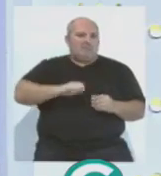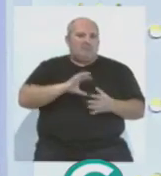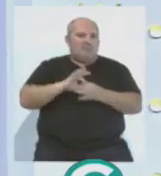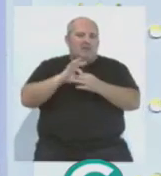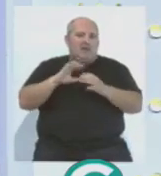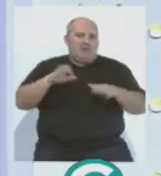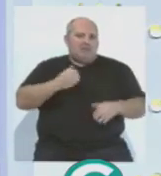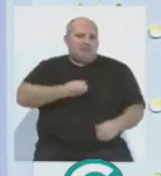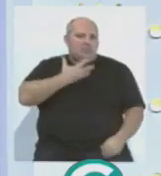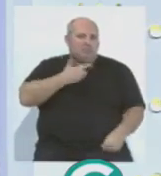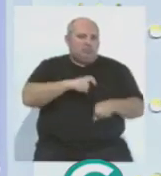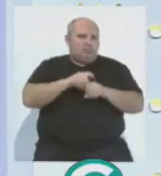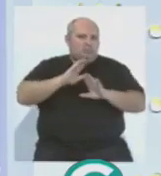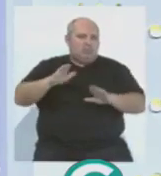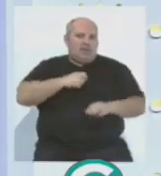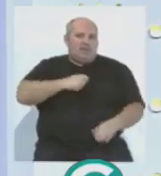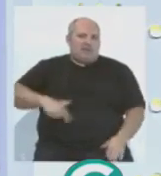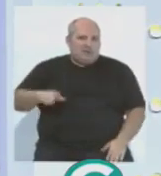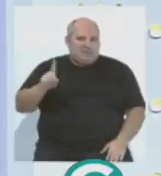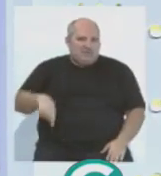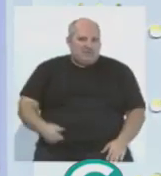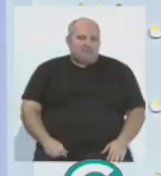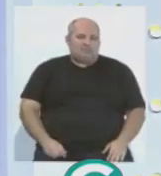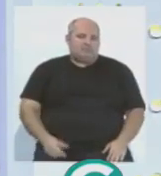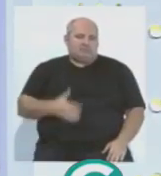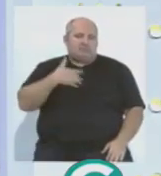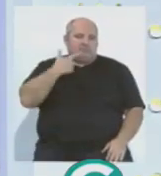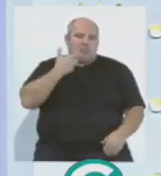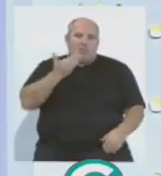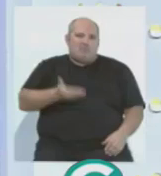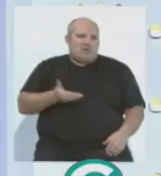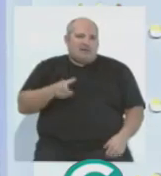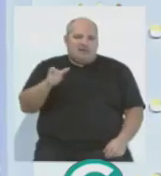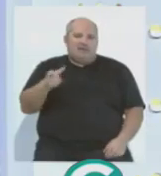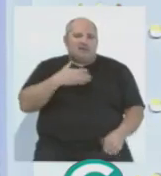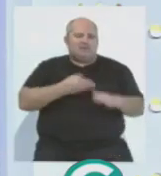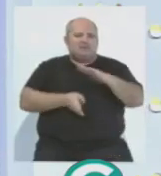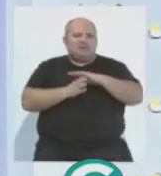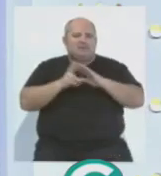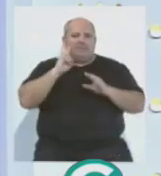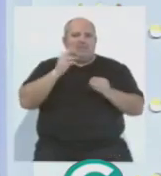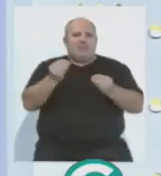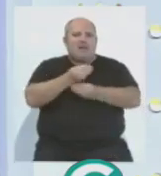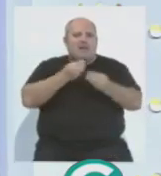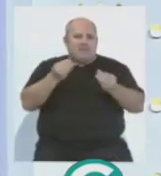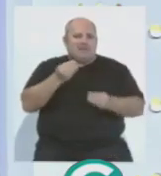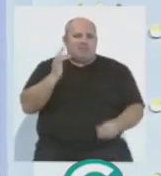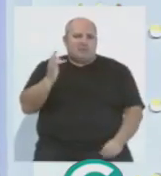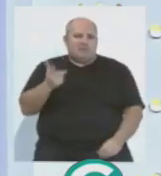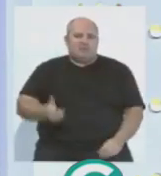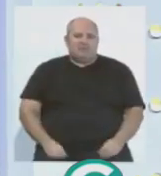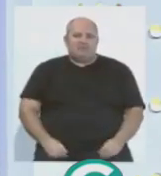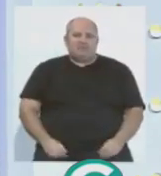sino también su cadismo, dentro de lo que acaba al final, es gaditano también. Entonces yo creo que sí que es muy importante y que se sigue viendo ese buen ambiente dentro del